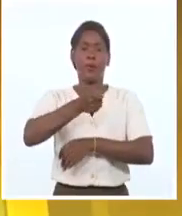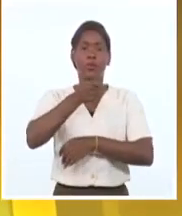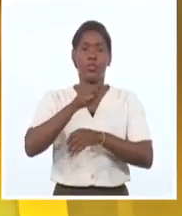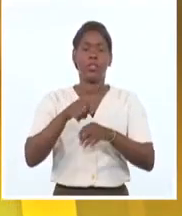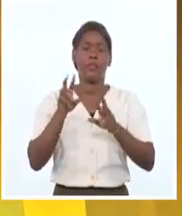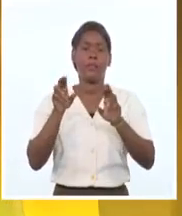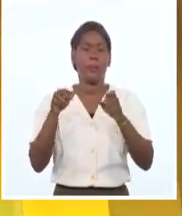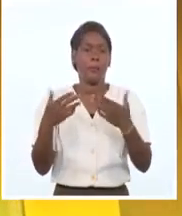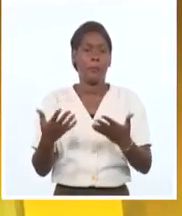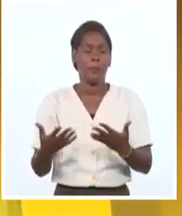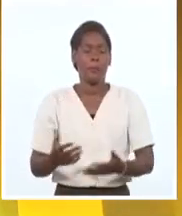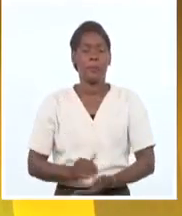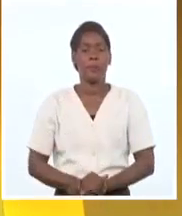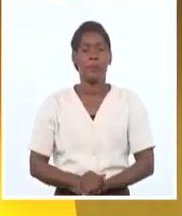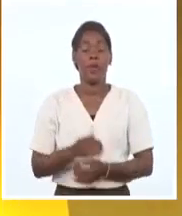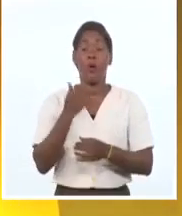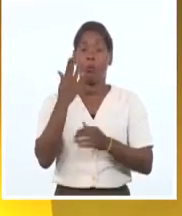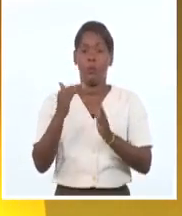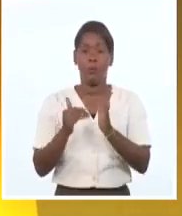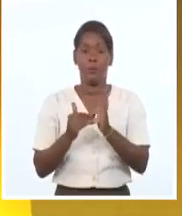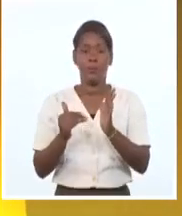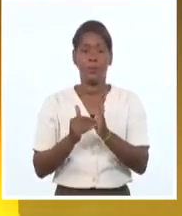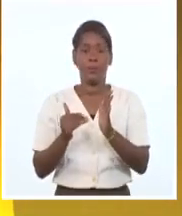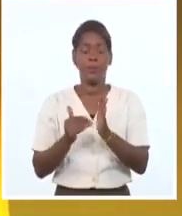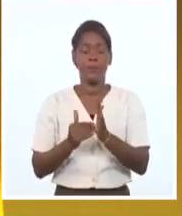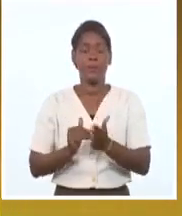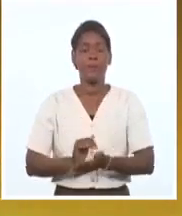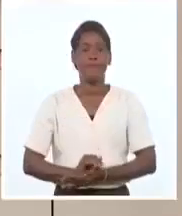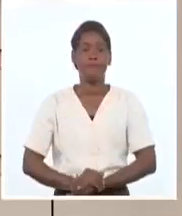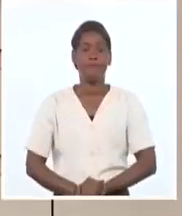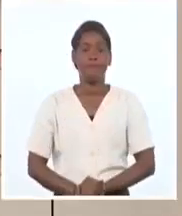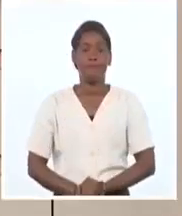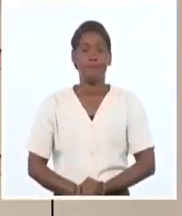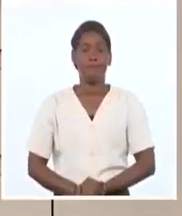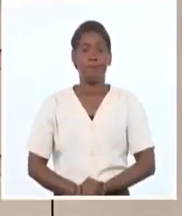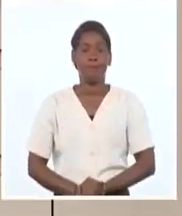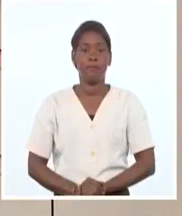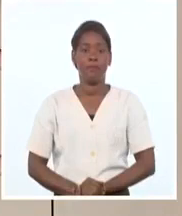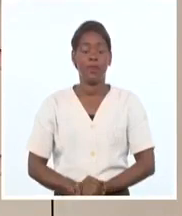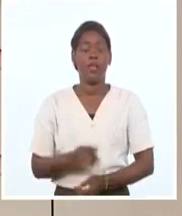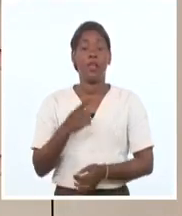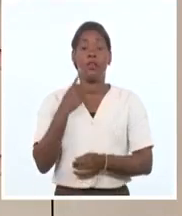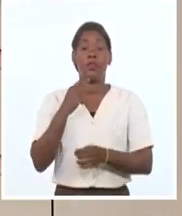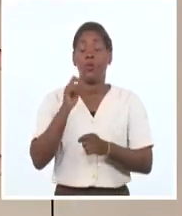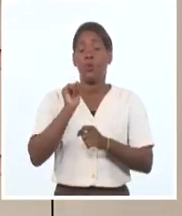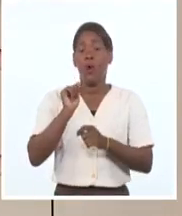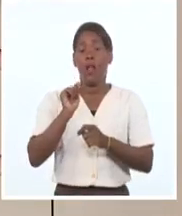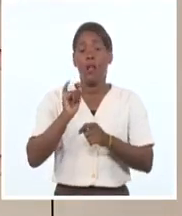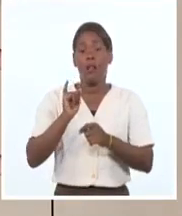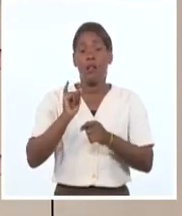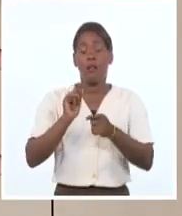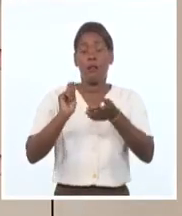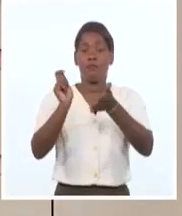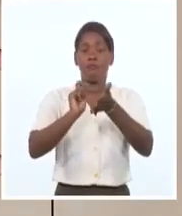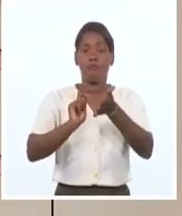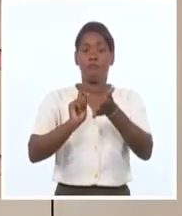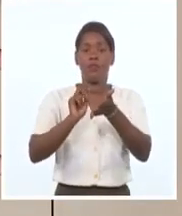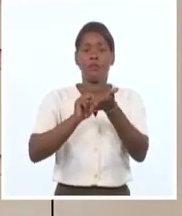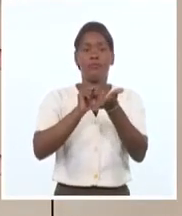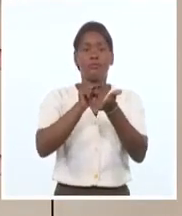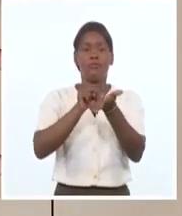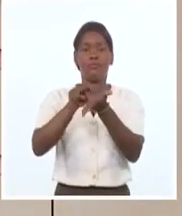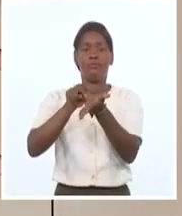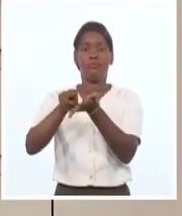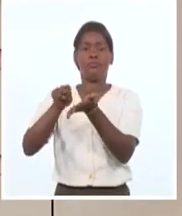Sí, saludo, buenas tardes, Florán, Diana. Una encuesta publicada este lunes asegura que 7